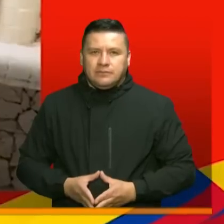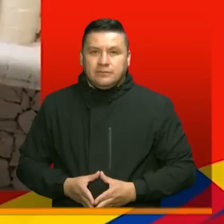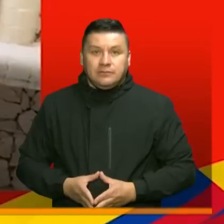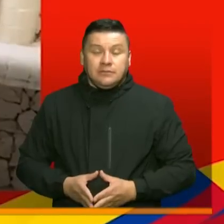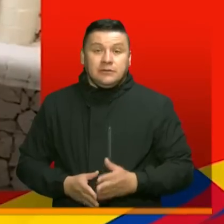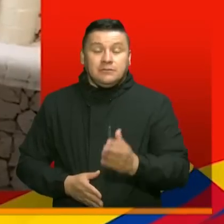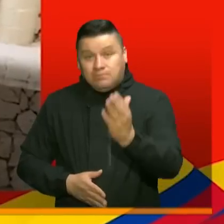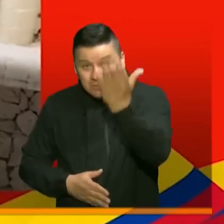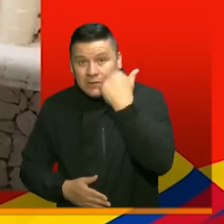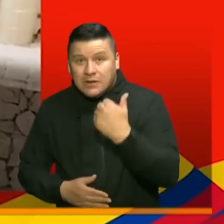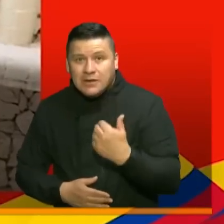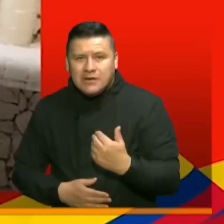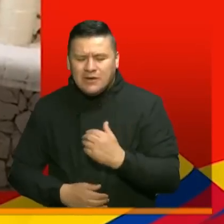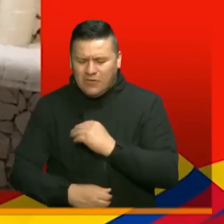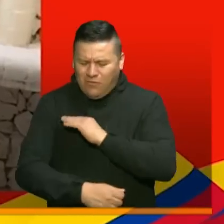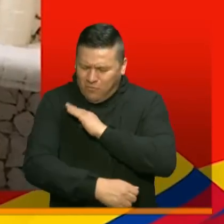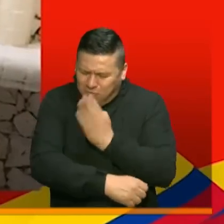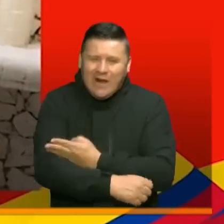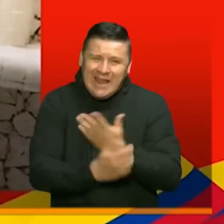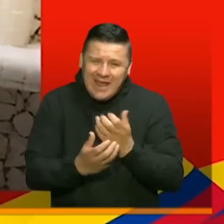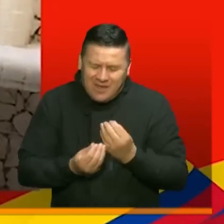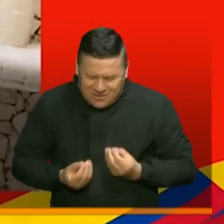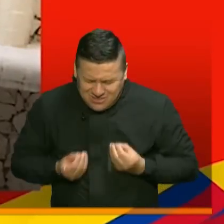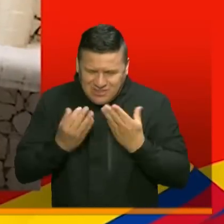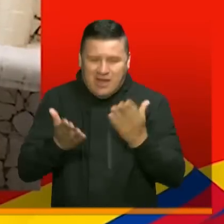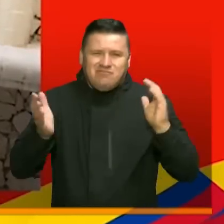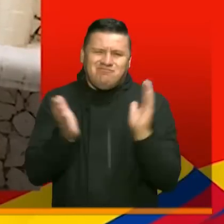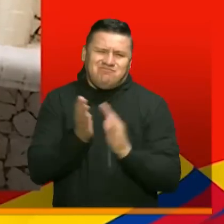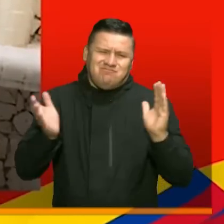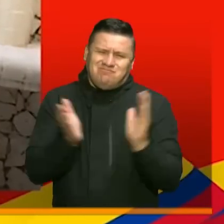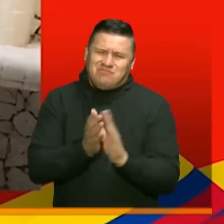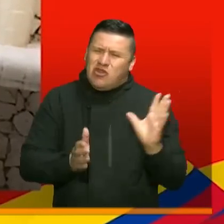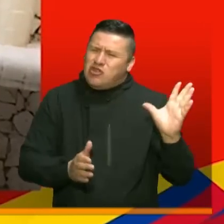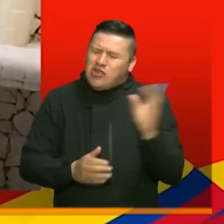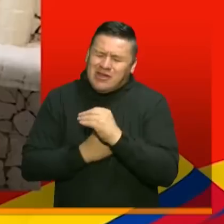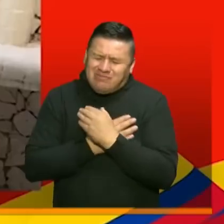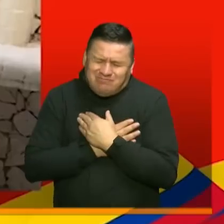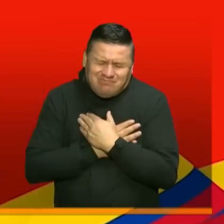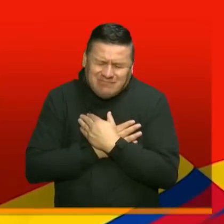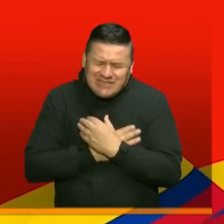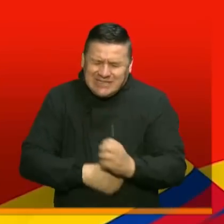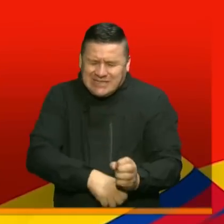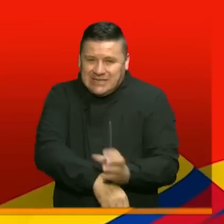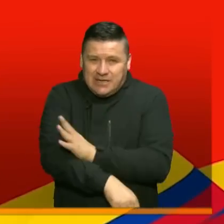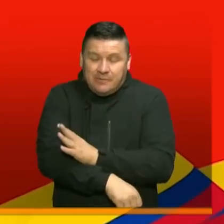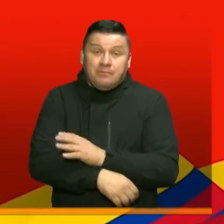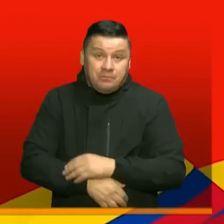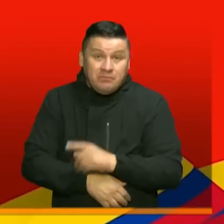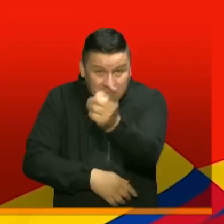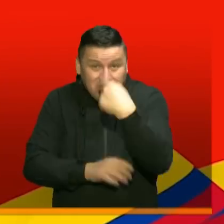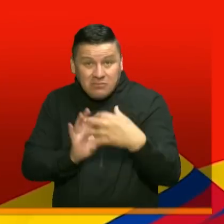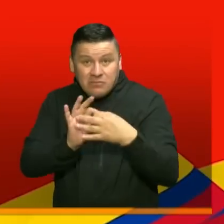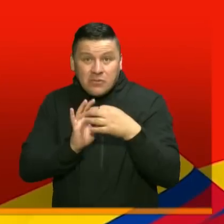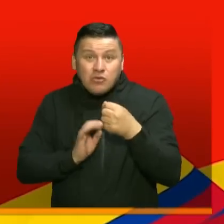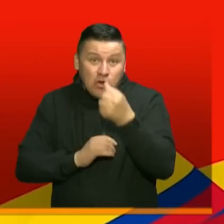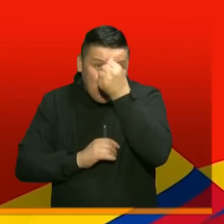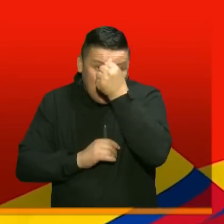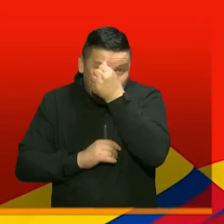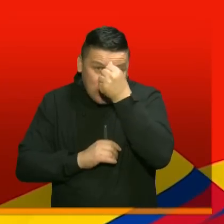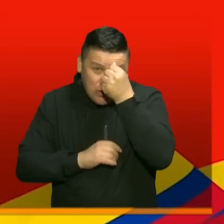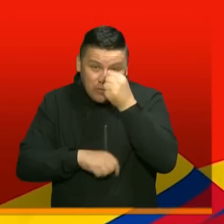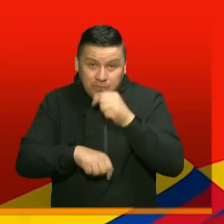Vamos a darles un fuerte aplauso con todo el cariño, con toda la emoción. Así que únete este domingo